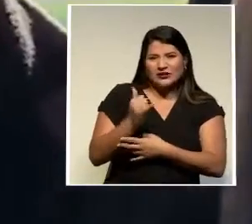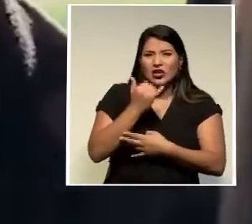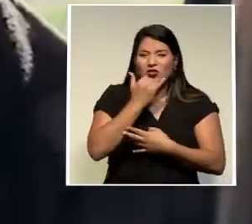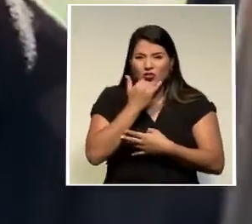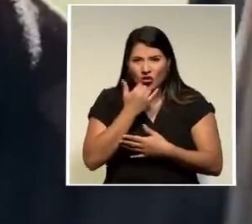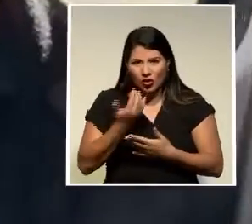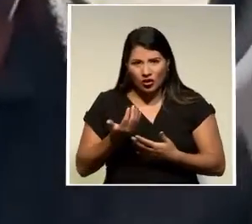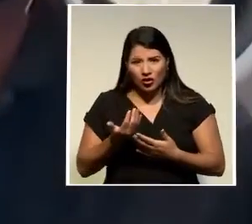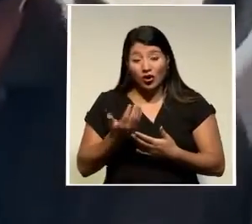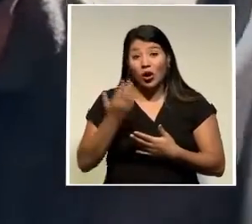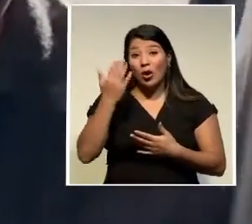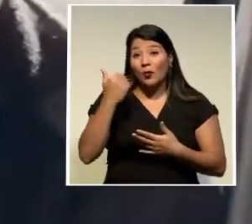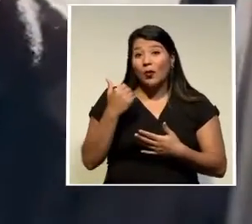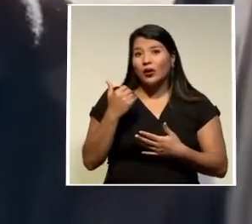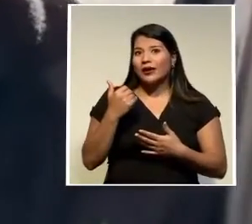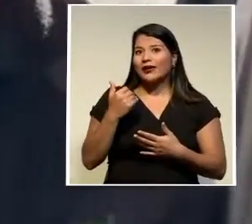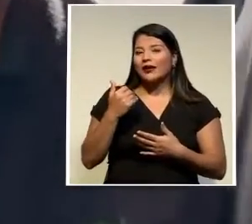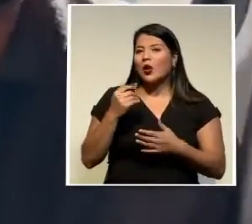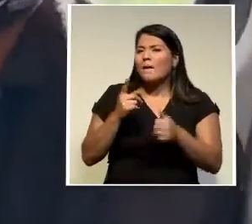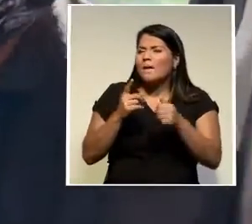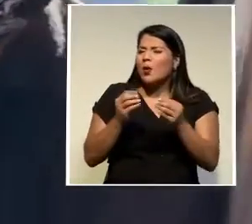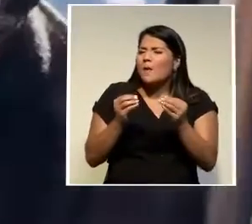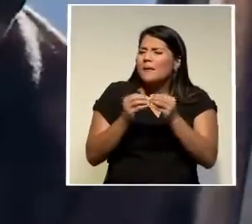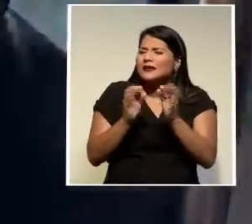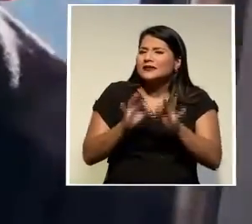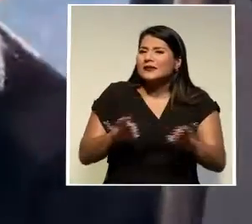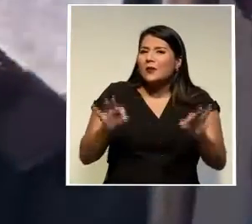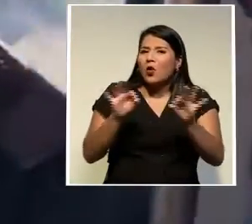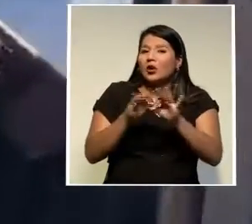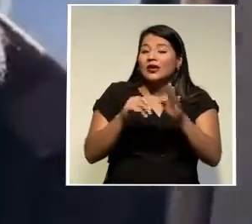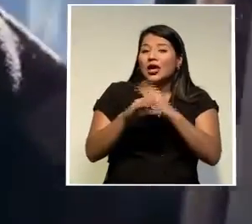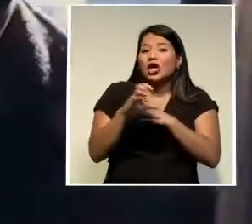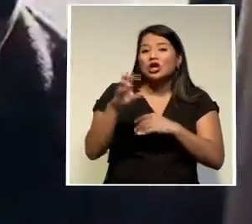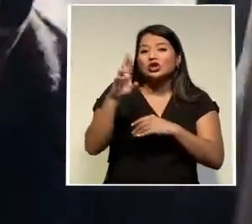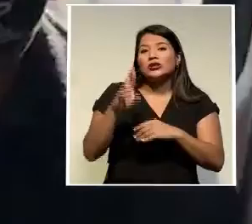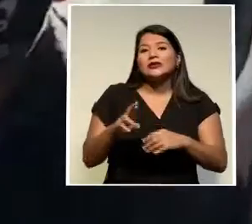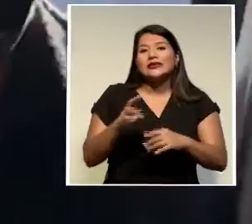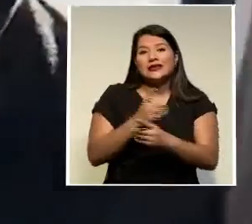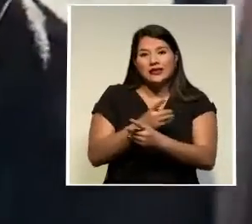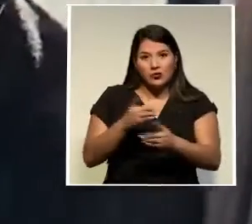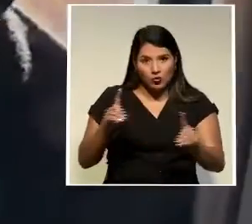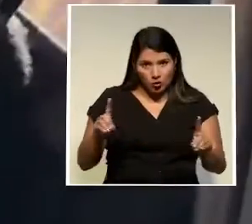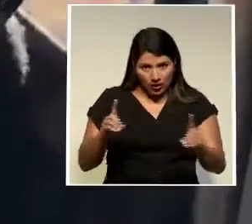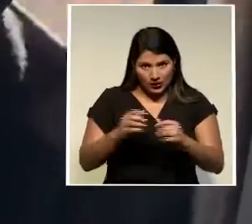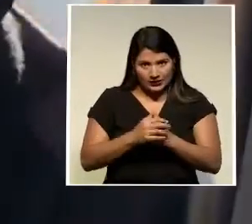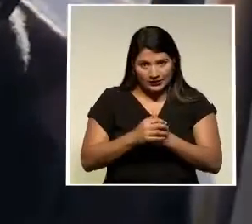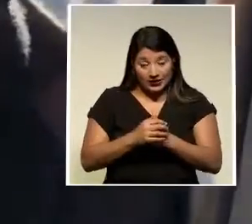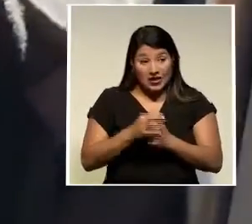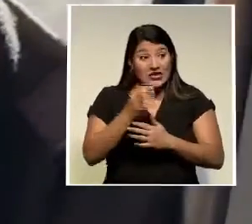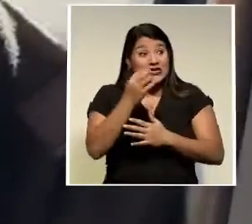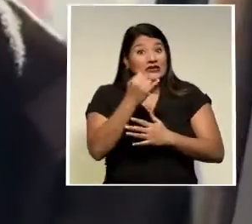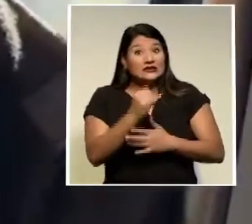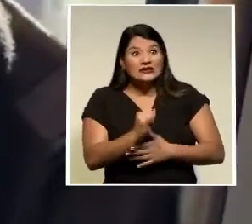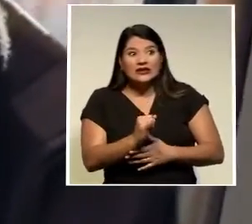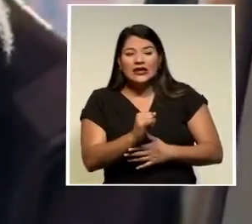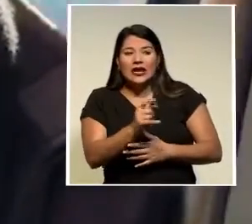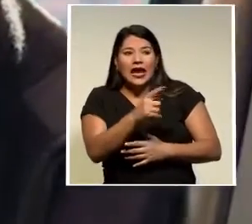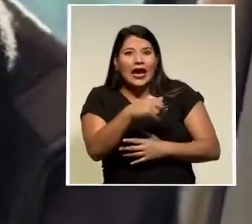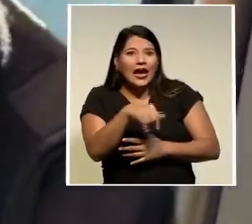hay algo sagrado en costa rica la democracia y aunque el bloque de la legalidad estuviera